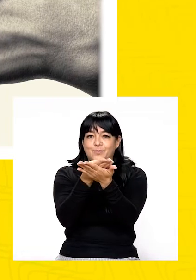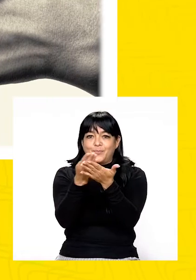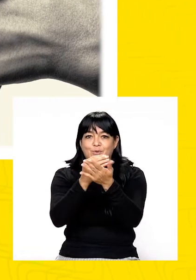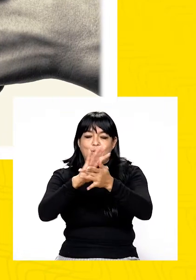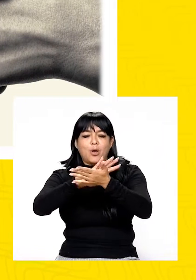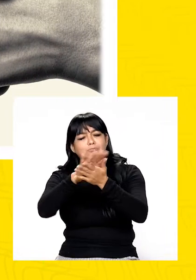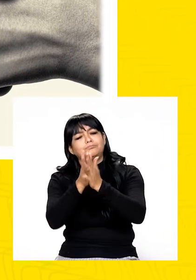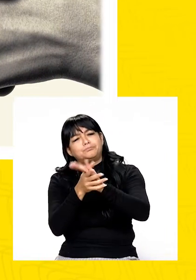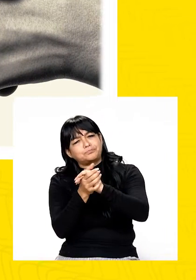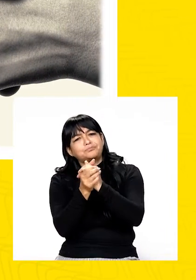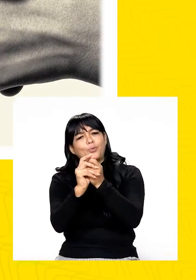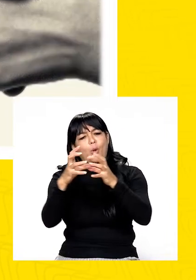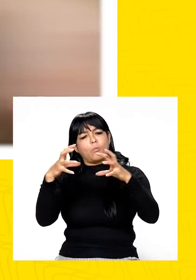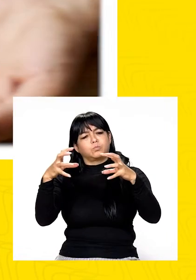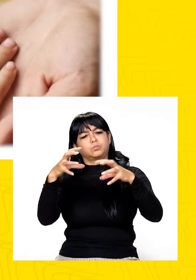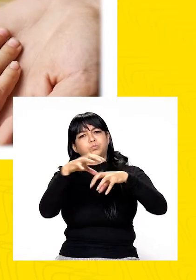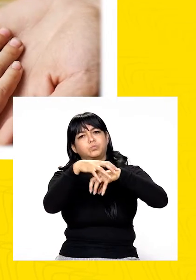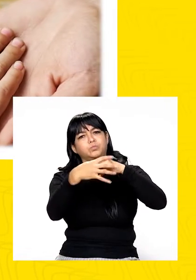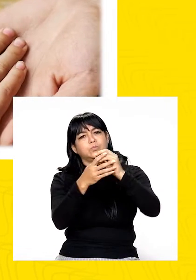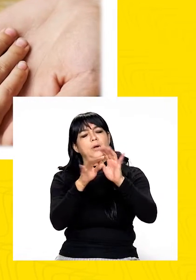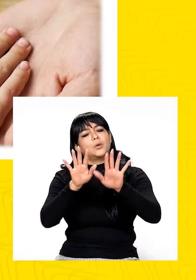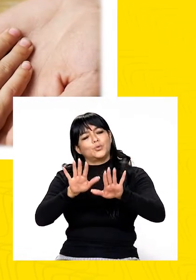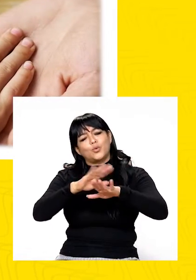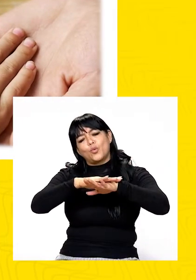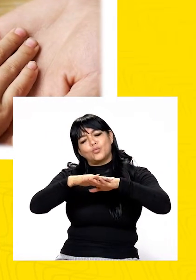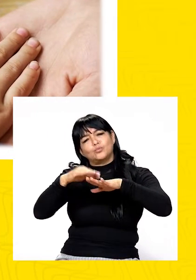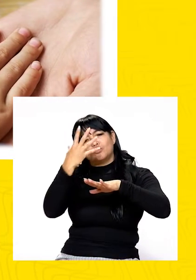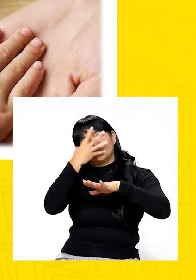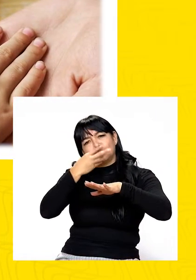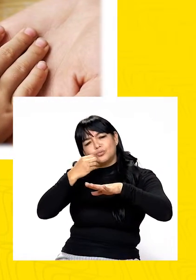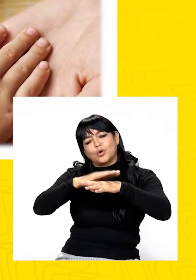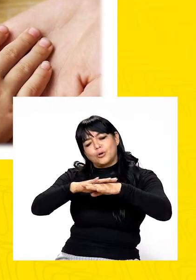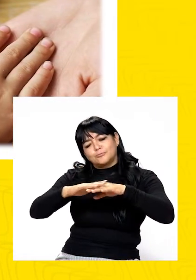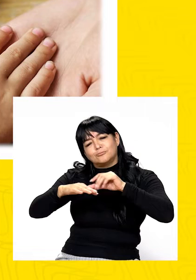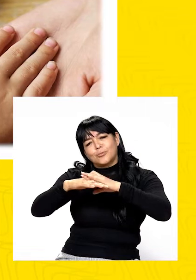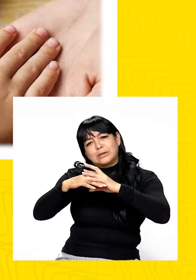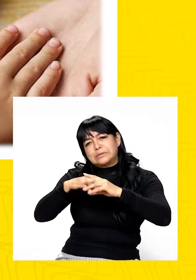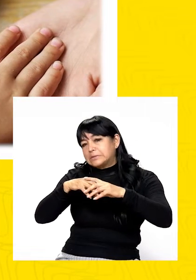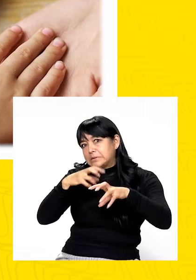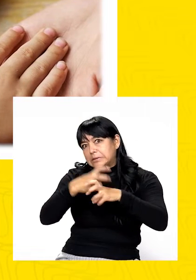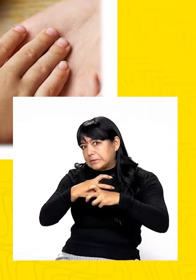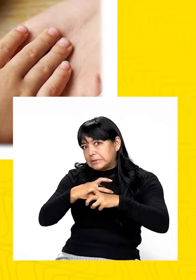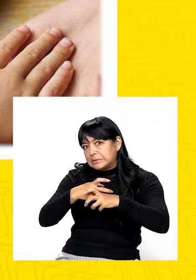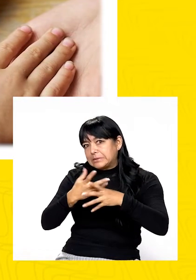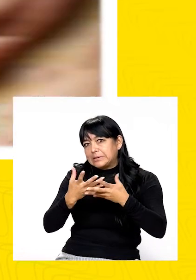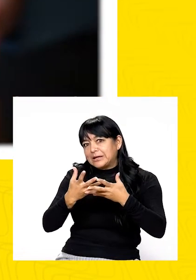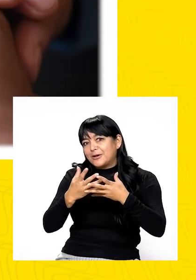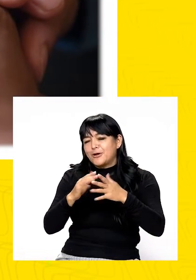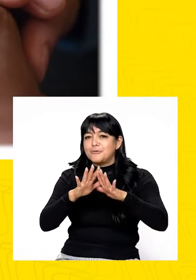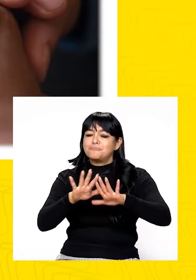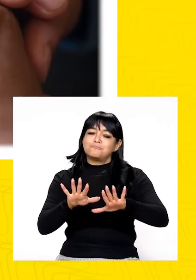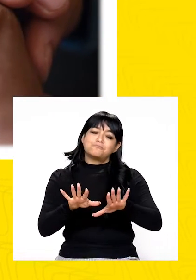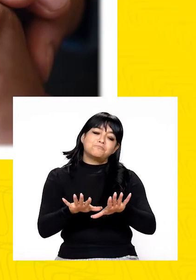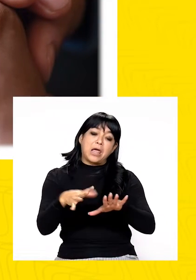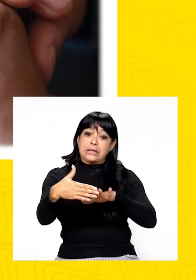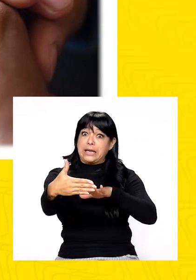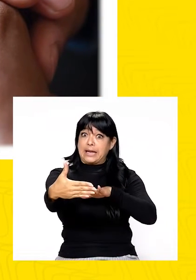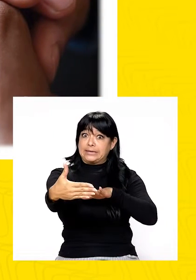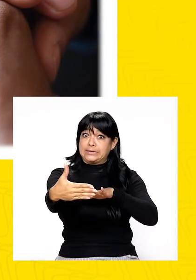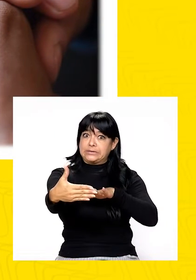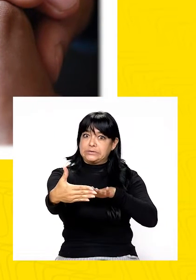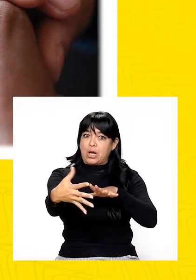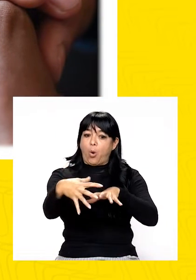ágiles, blancas, cálidas, rugosas, delicadas, finas, torpes,